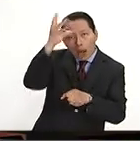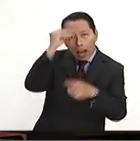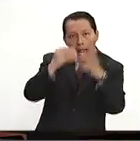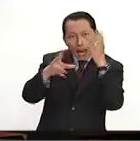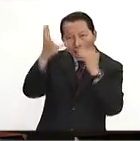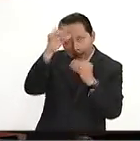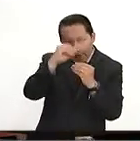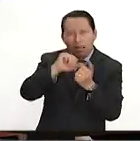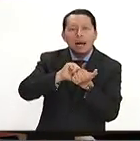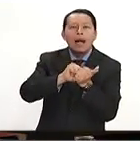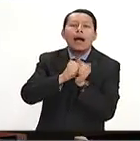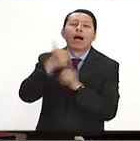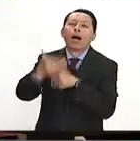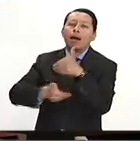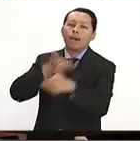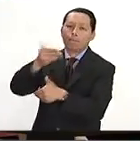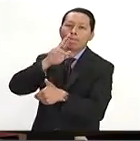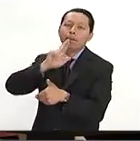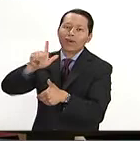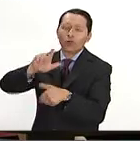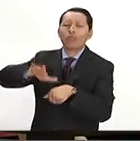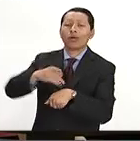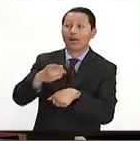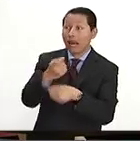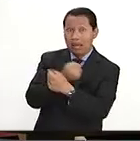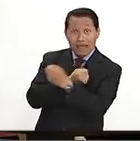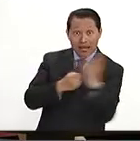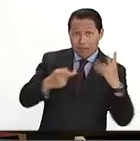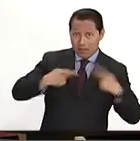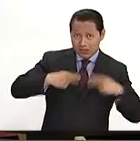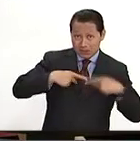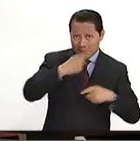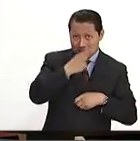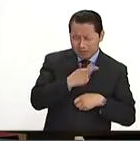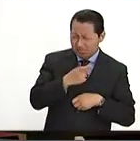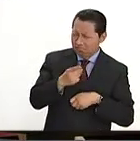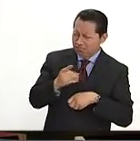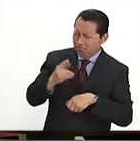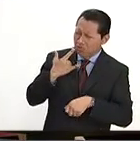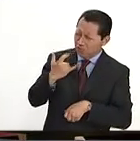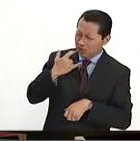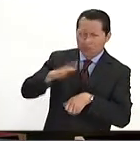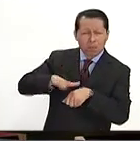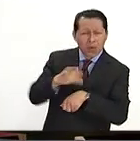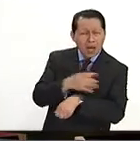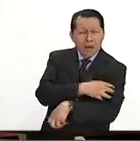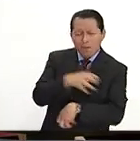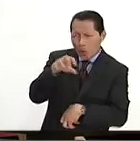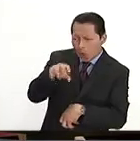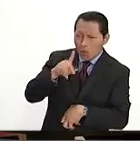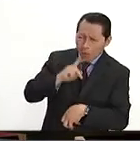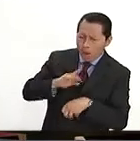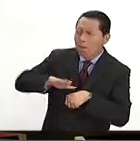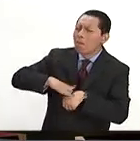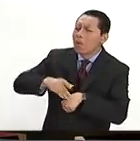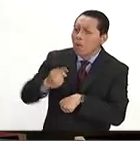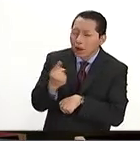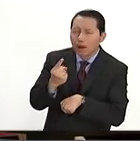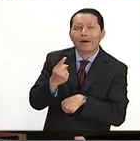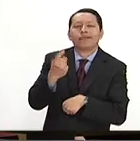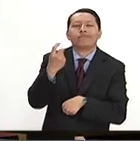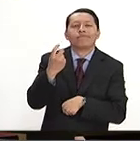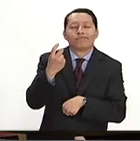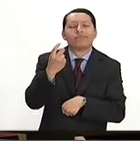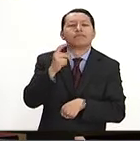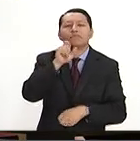nos ha dicho, bueno, pues por qué están luchando por esta paridad y por qué tanto el empoderamiento. Y la realidad es esa. Solo podemos